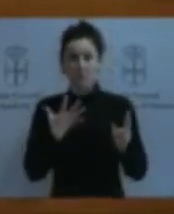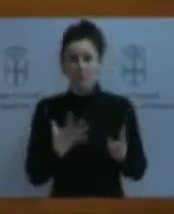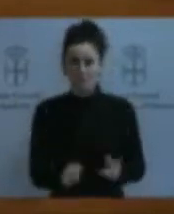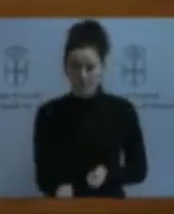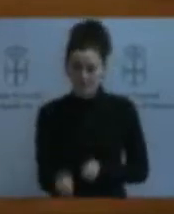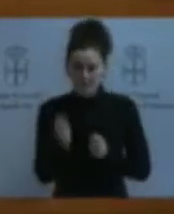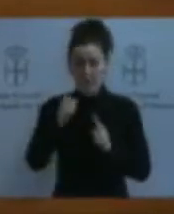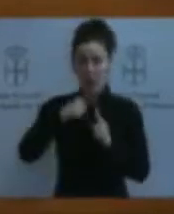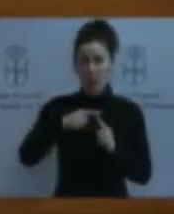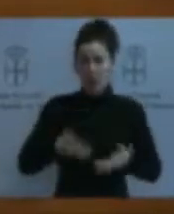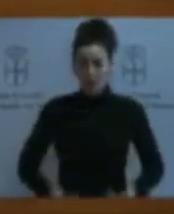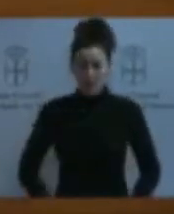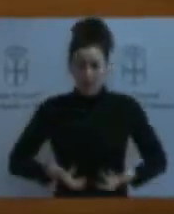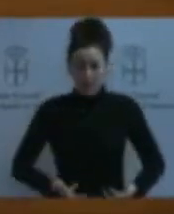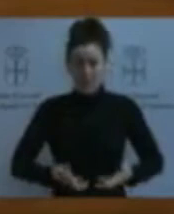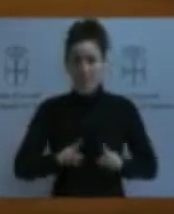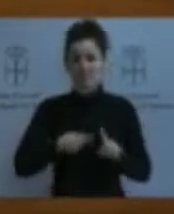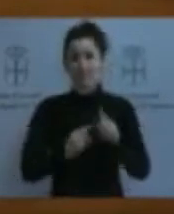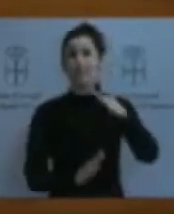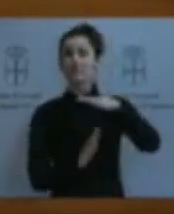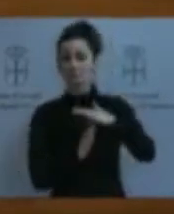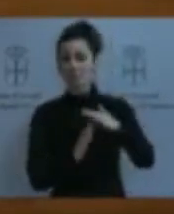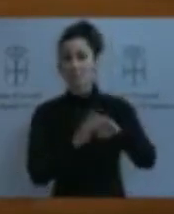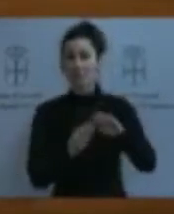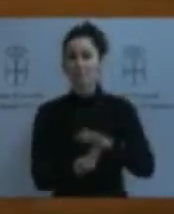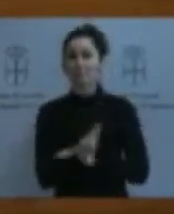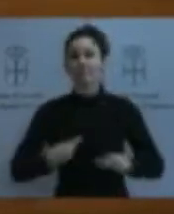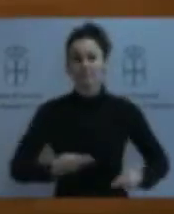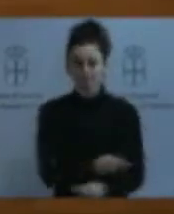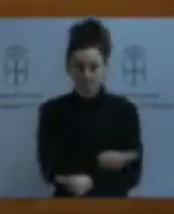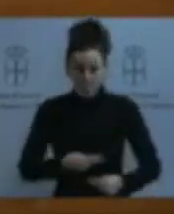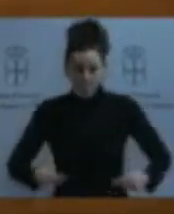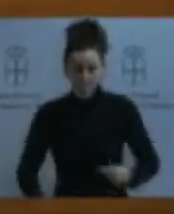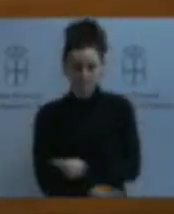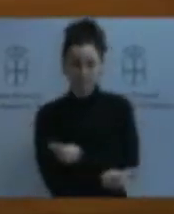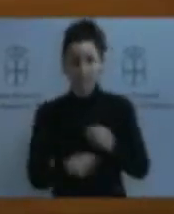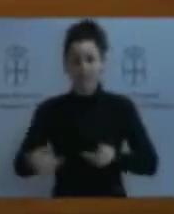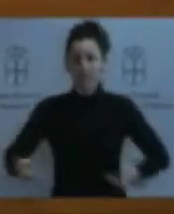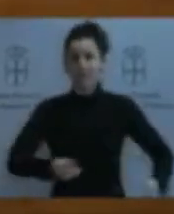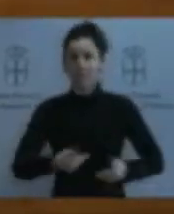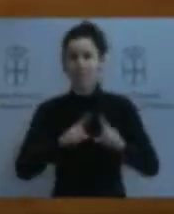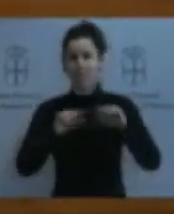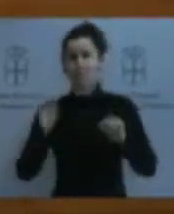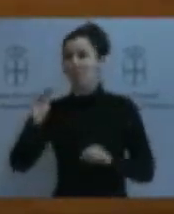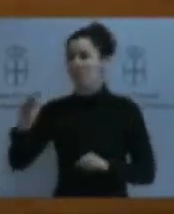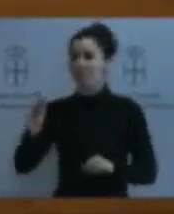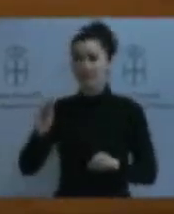biológicas. Y esto es lo que esperamos que demande el Gobierno de Asturias tanto al Gobierno español. Gracias. Gracias. Gracias.